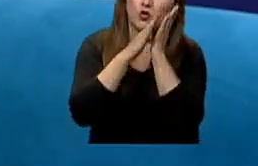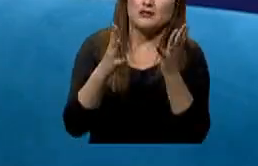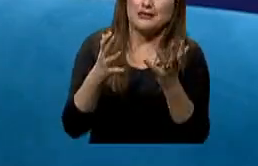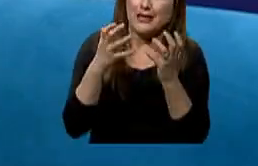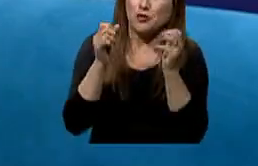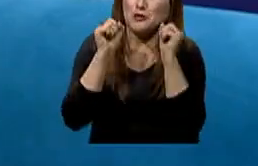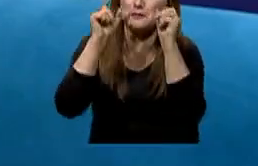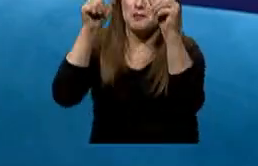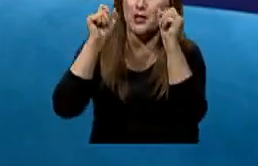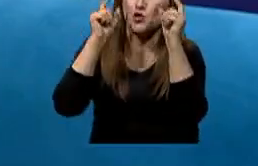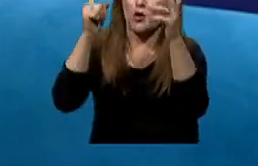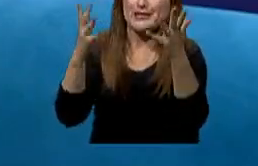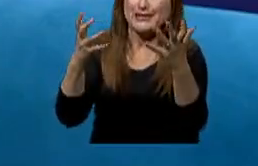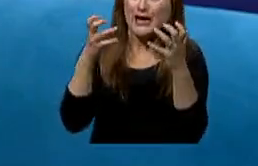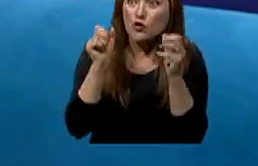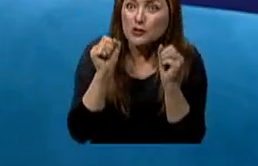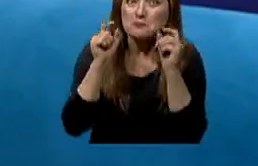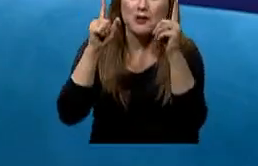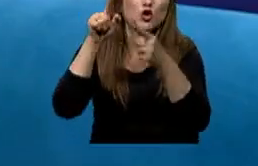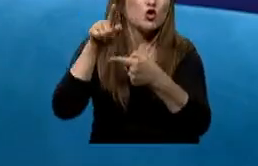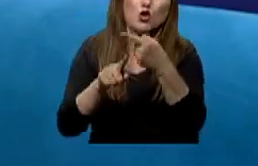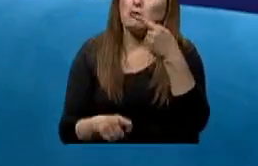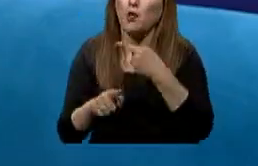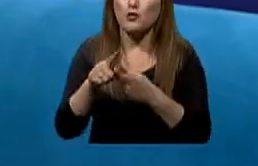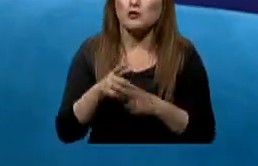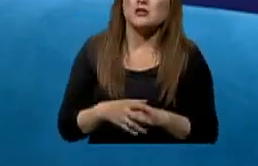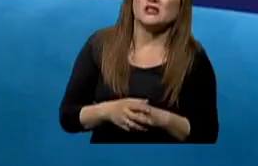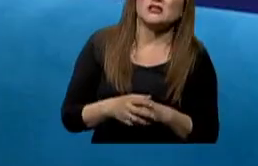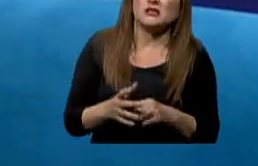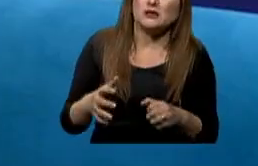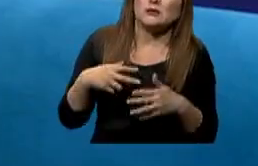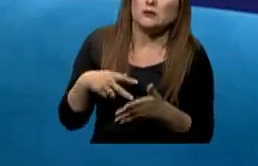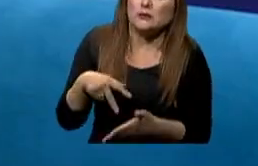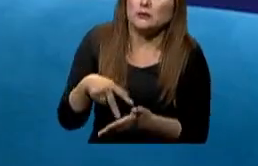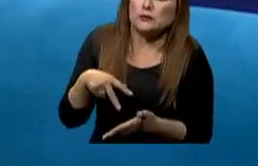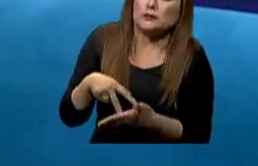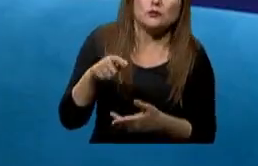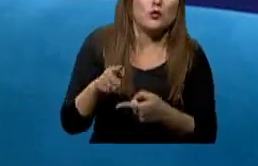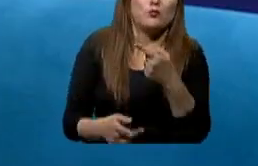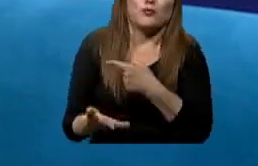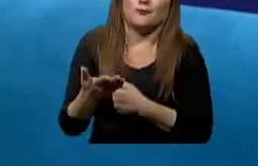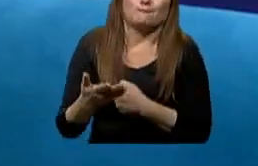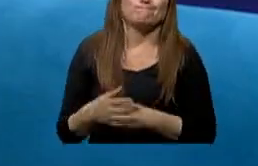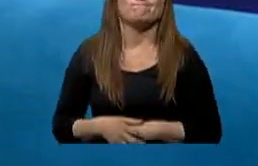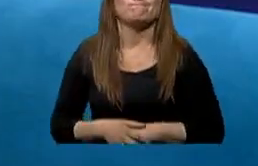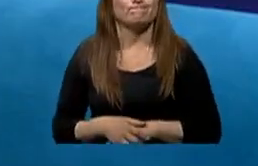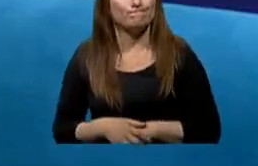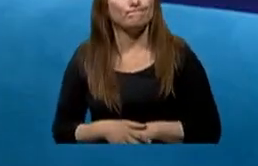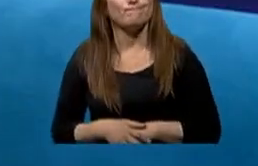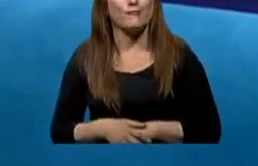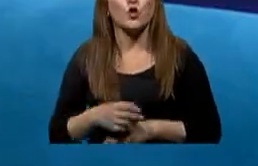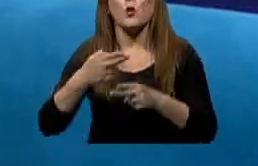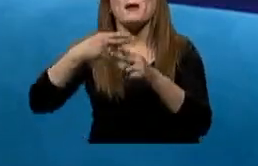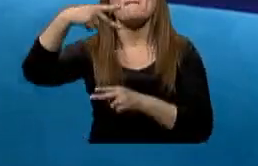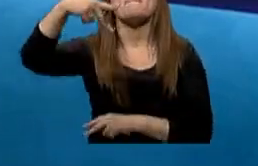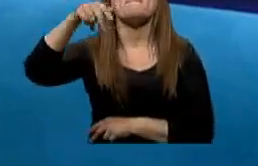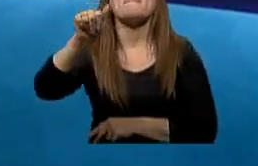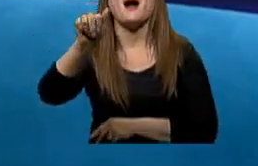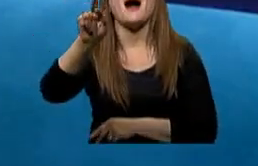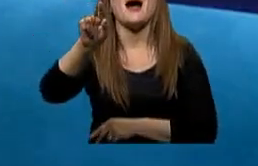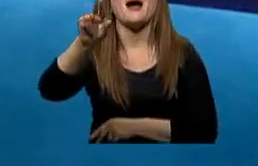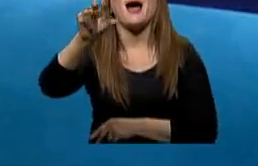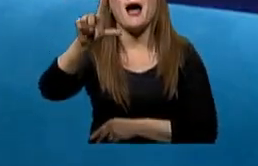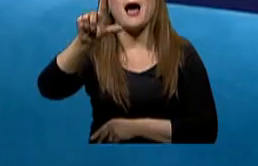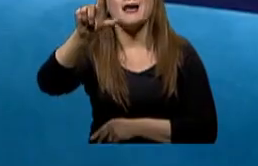paciente está quedándose dormido, despertándose, y se despierta, pero tiene parálisis, está inmovilizado.